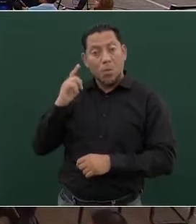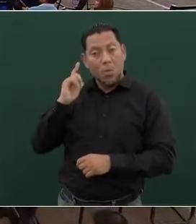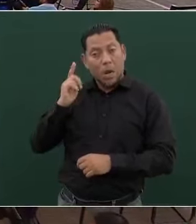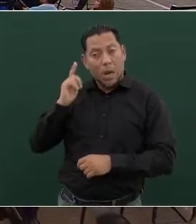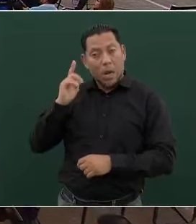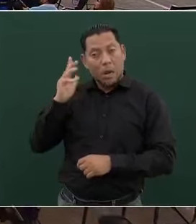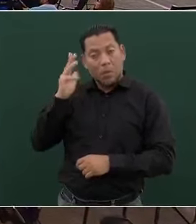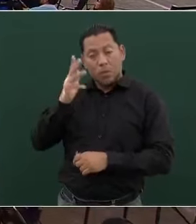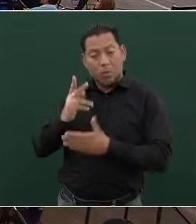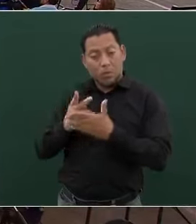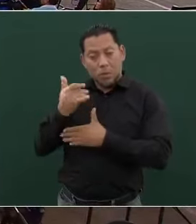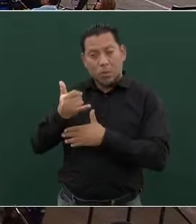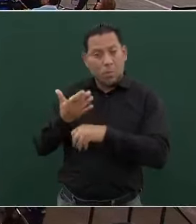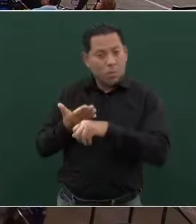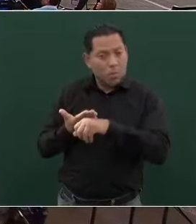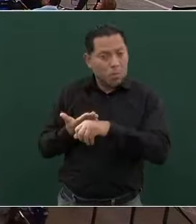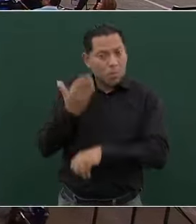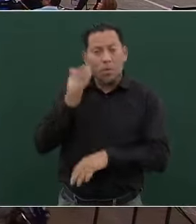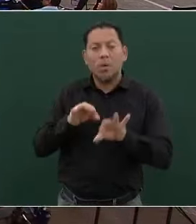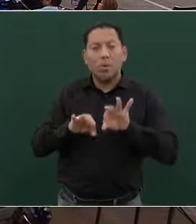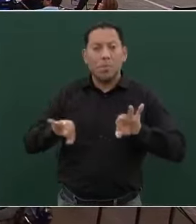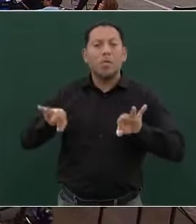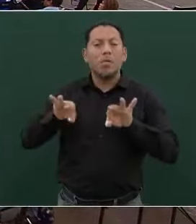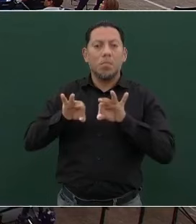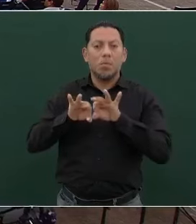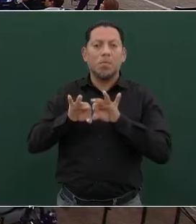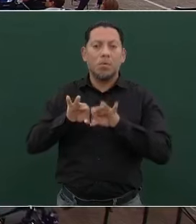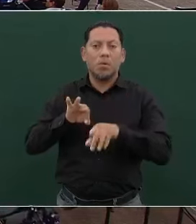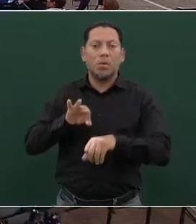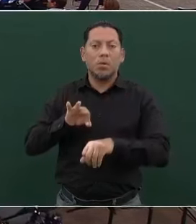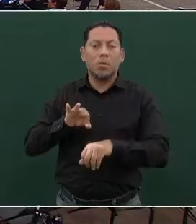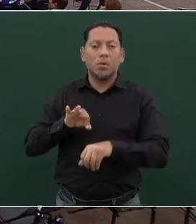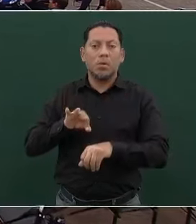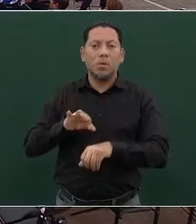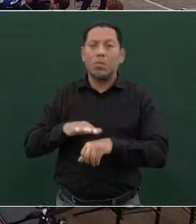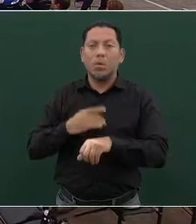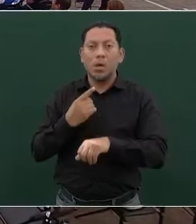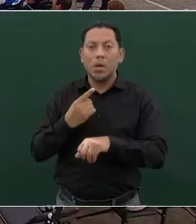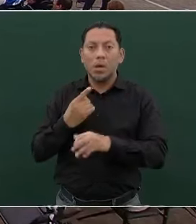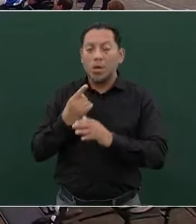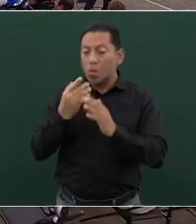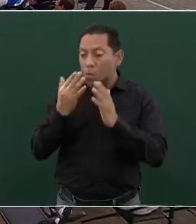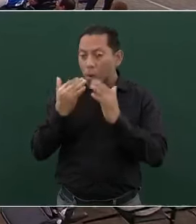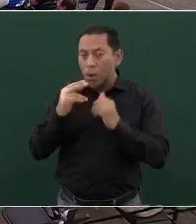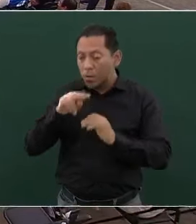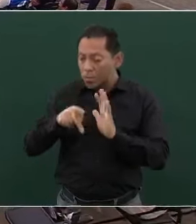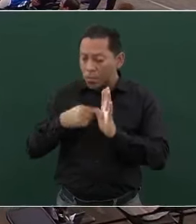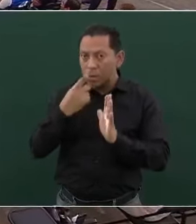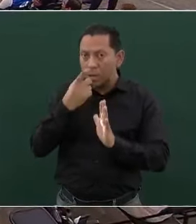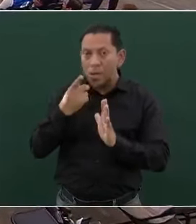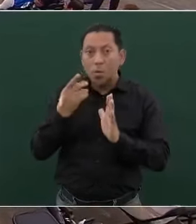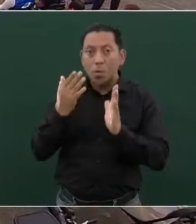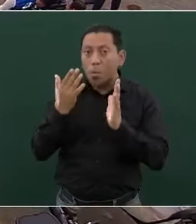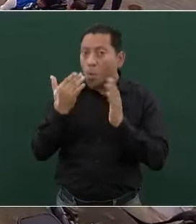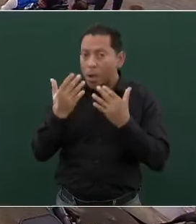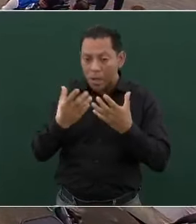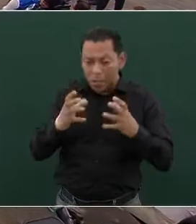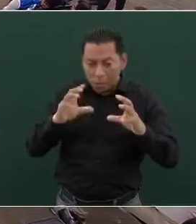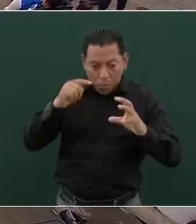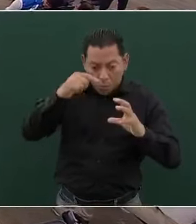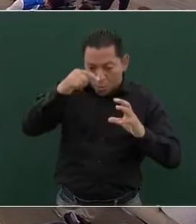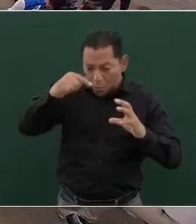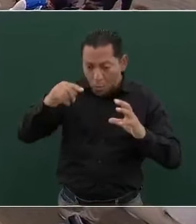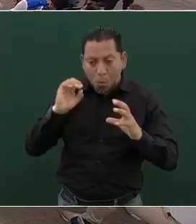importantísimo. Porque no hay, repito, una región en el mundo